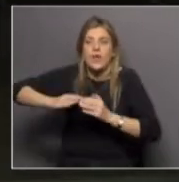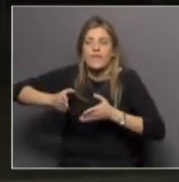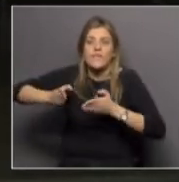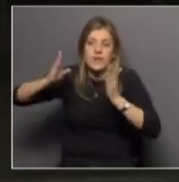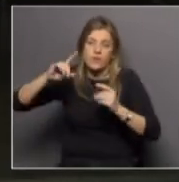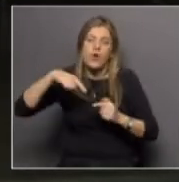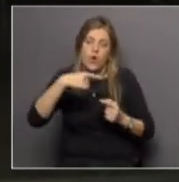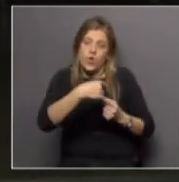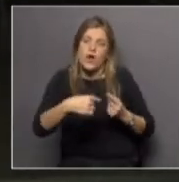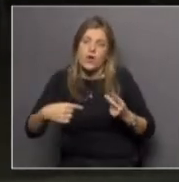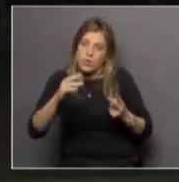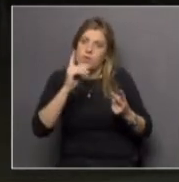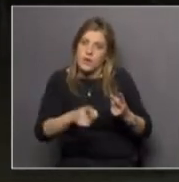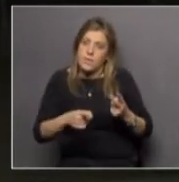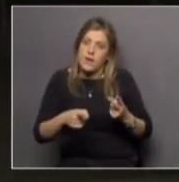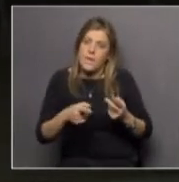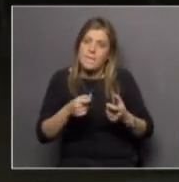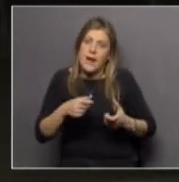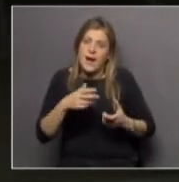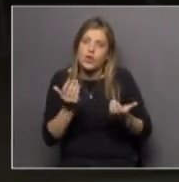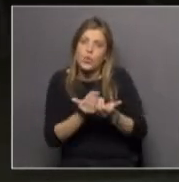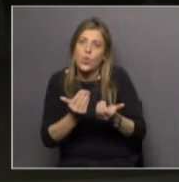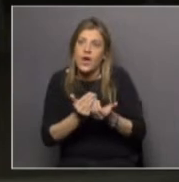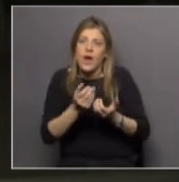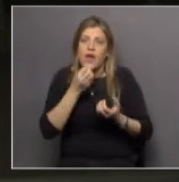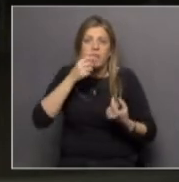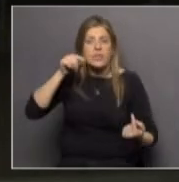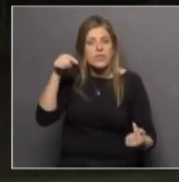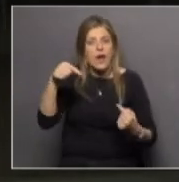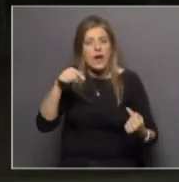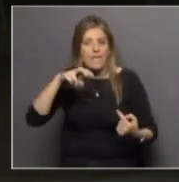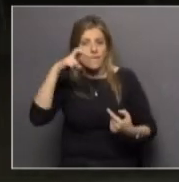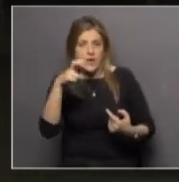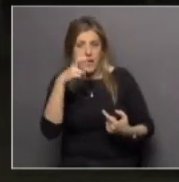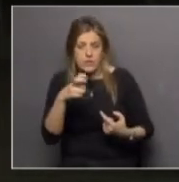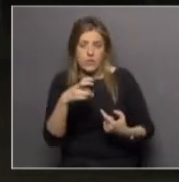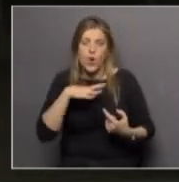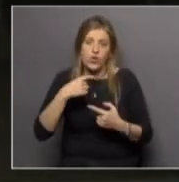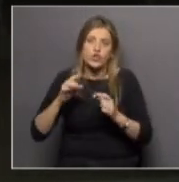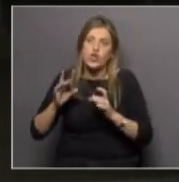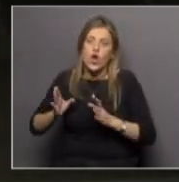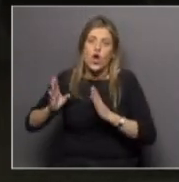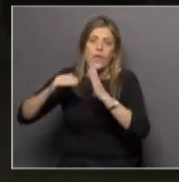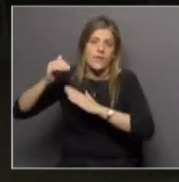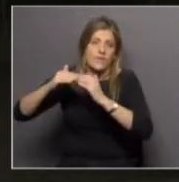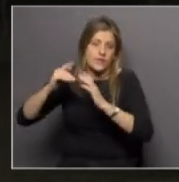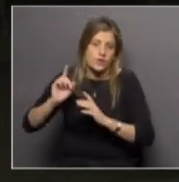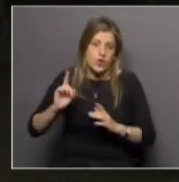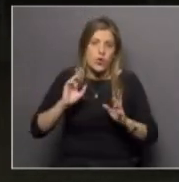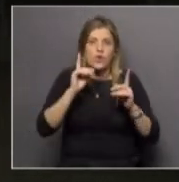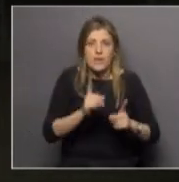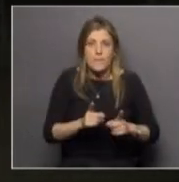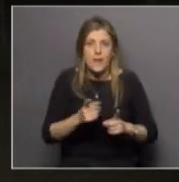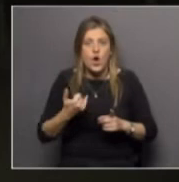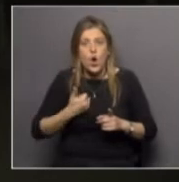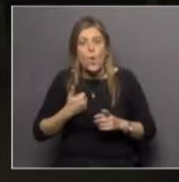están siempre alrededor del estudio del viento alrededor de obstáculos que tiene que ver como por ejemplo con lo que puede ser el aprovechamiento de